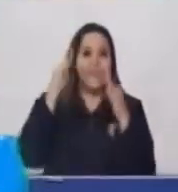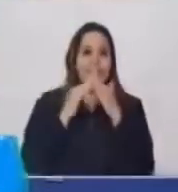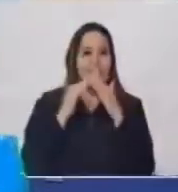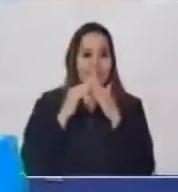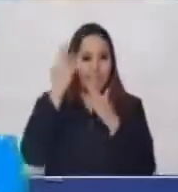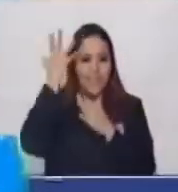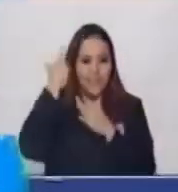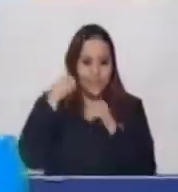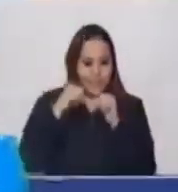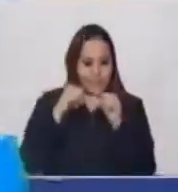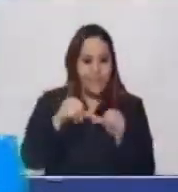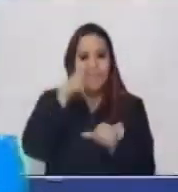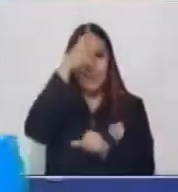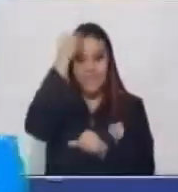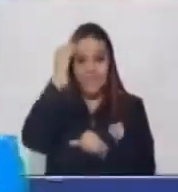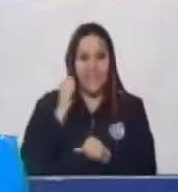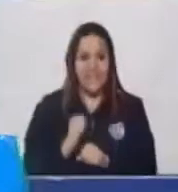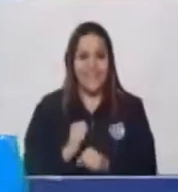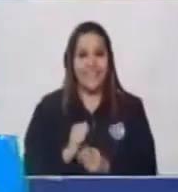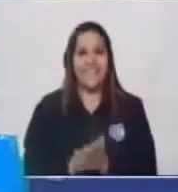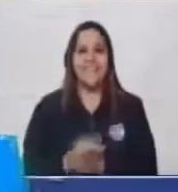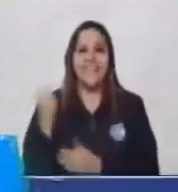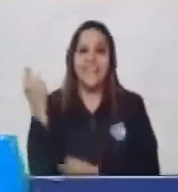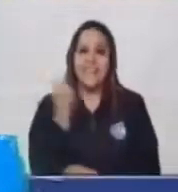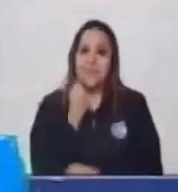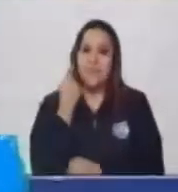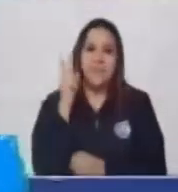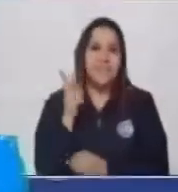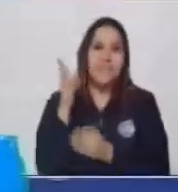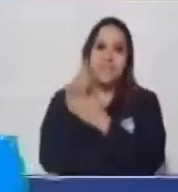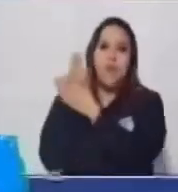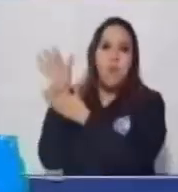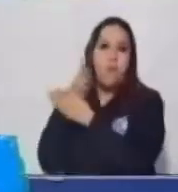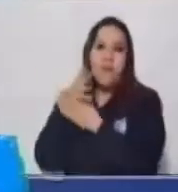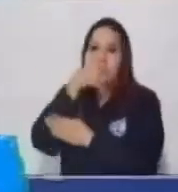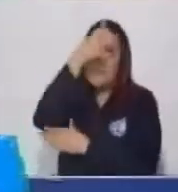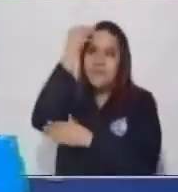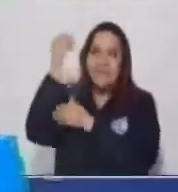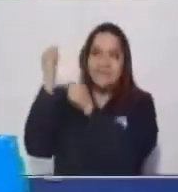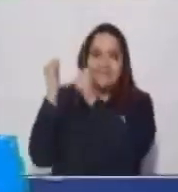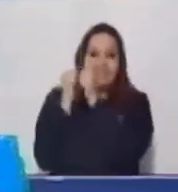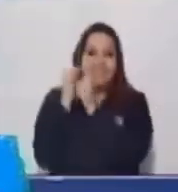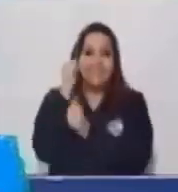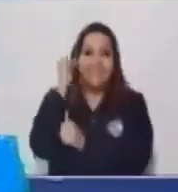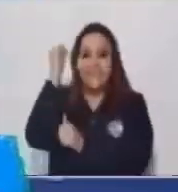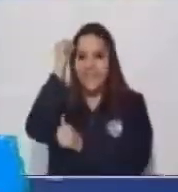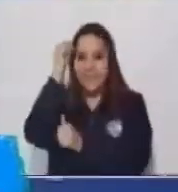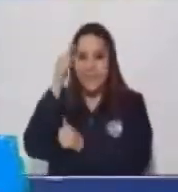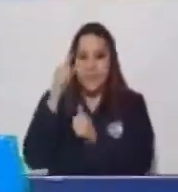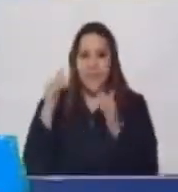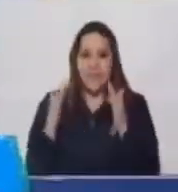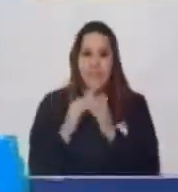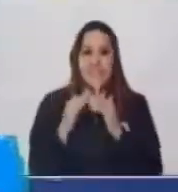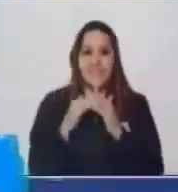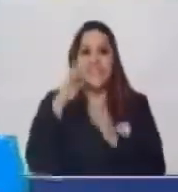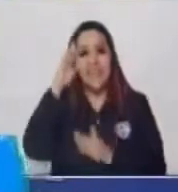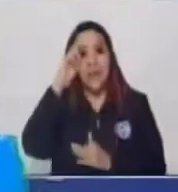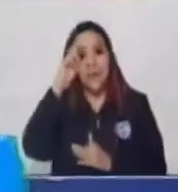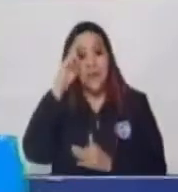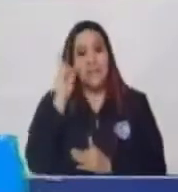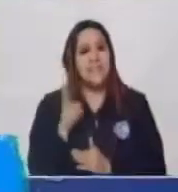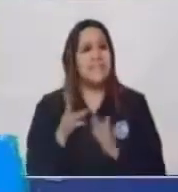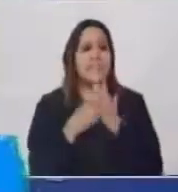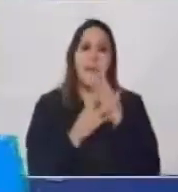a día Aprendiendo Es muy importante Compartir lo aprendido Con el adulto Que esté en casa Te recordamos